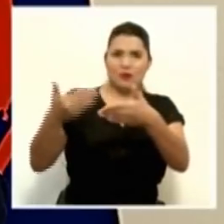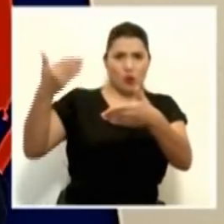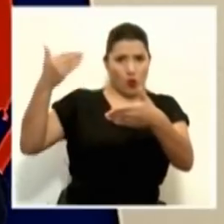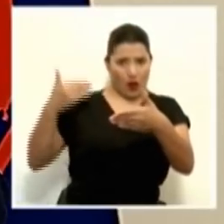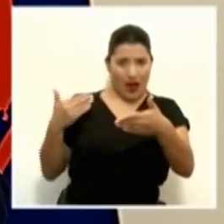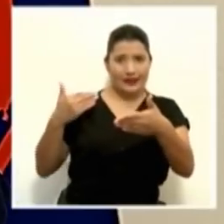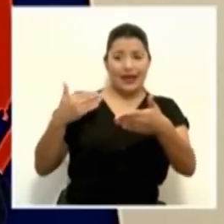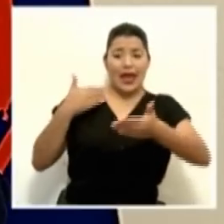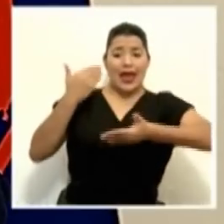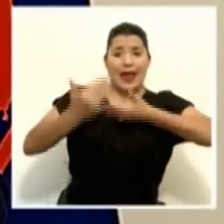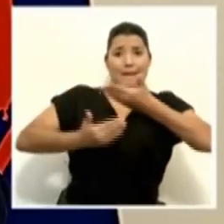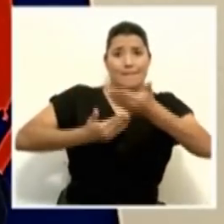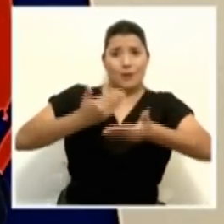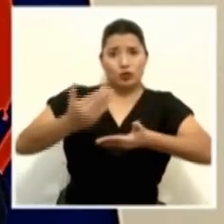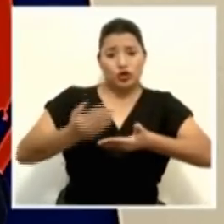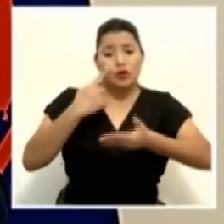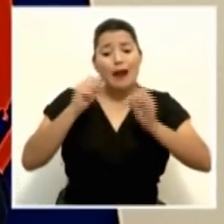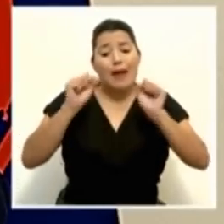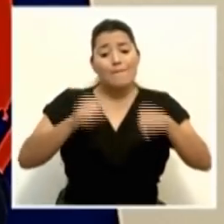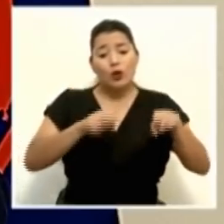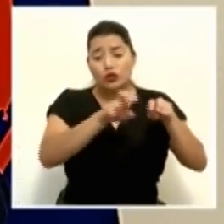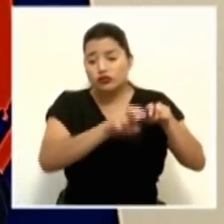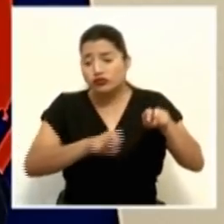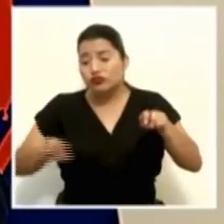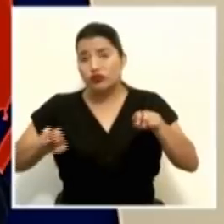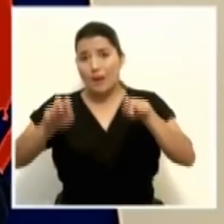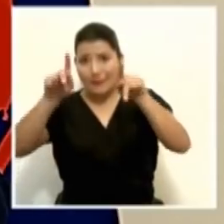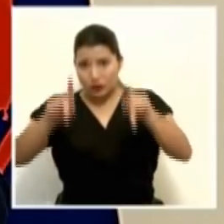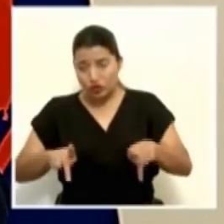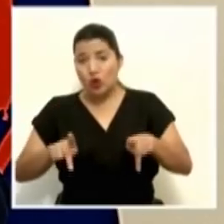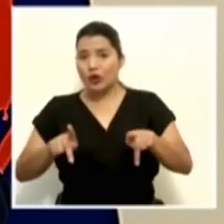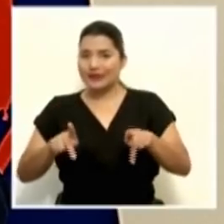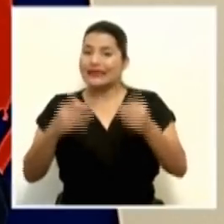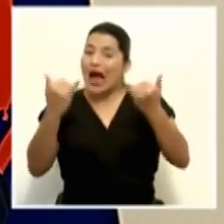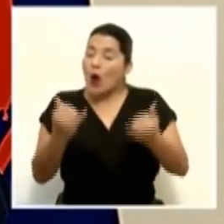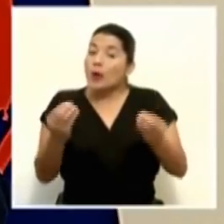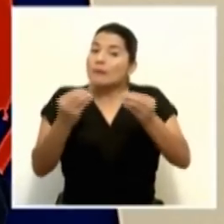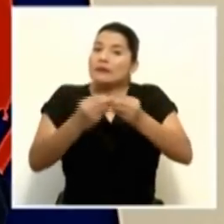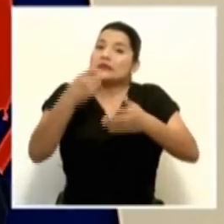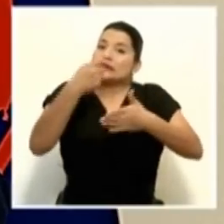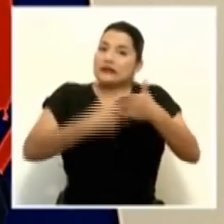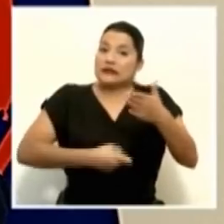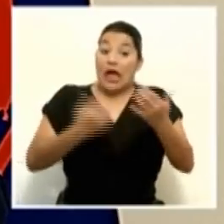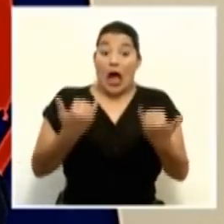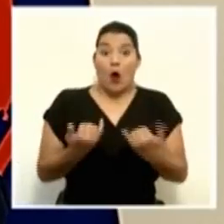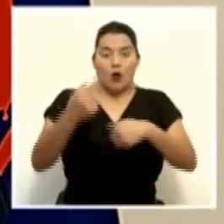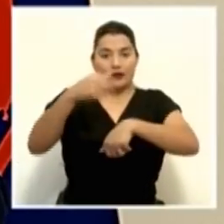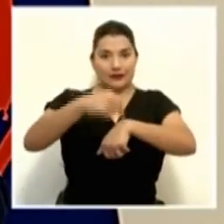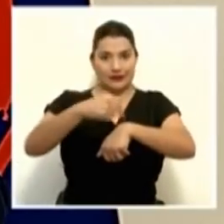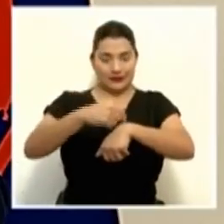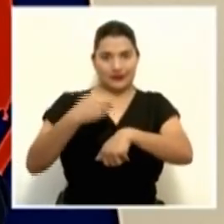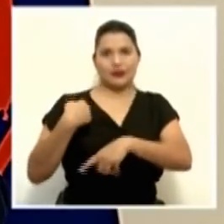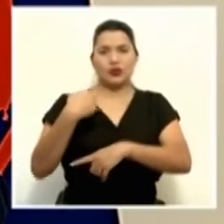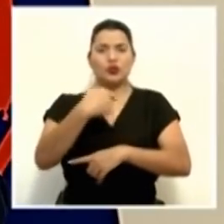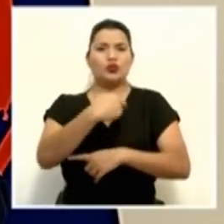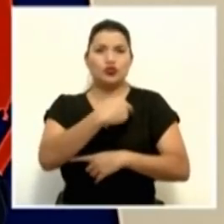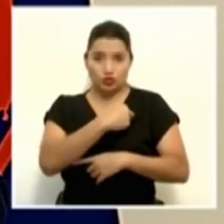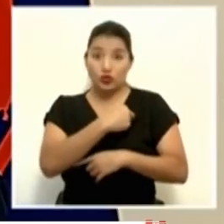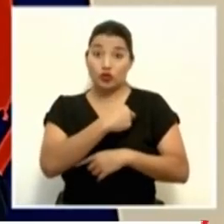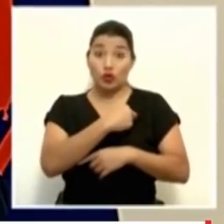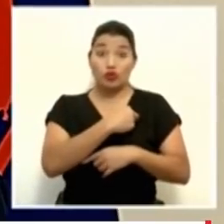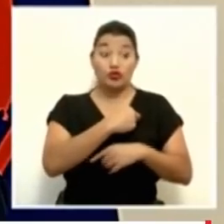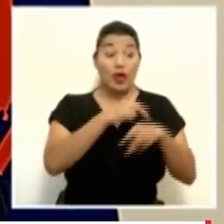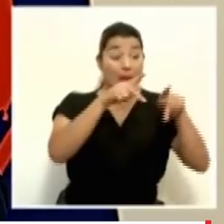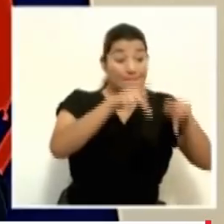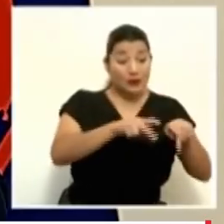del traslado de pacientes se iba a intensificar. En este momento, nosotros estamos haciendo traslados de